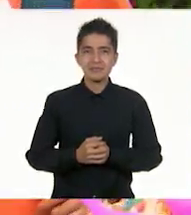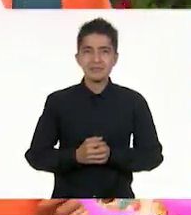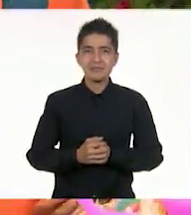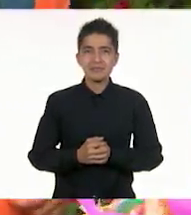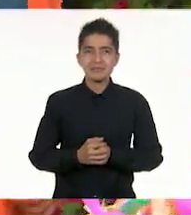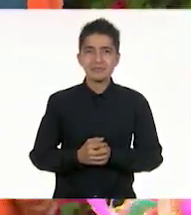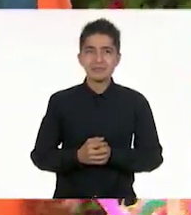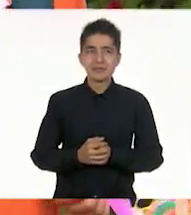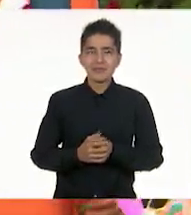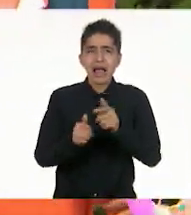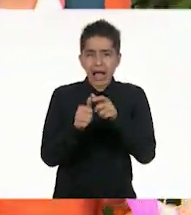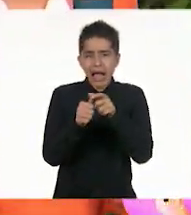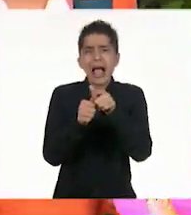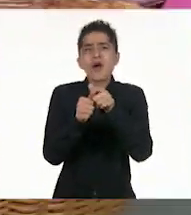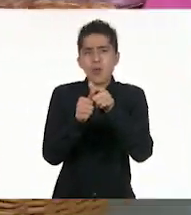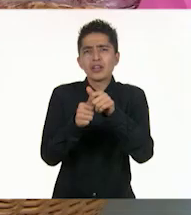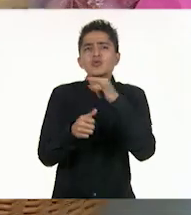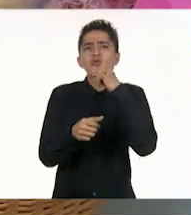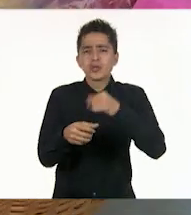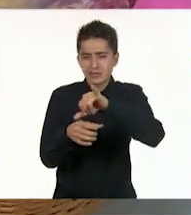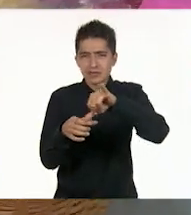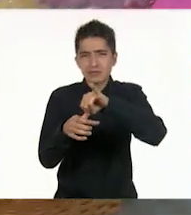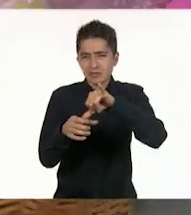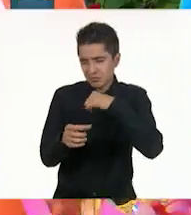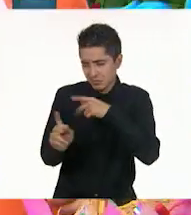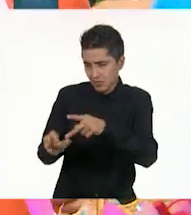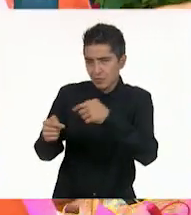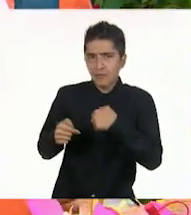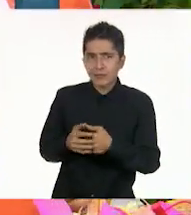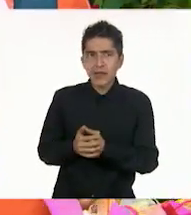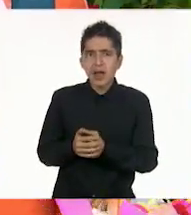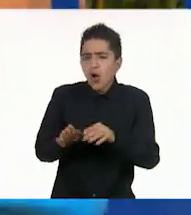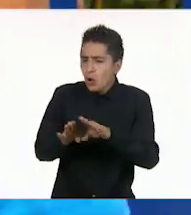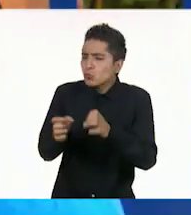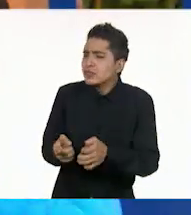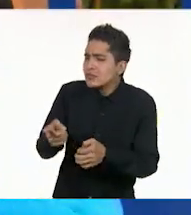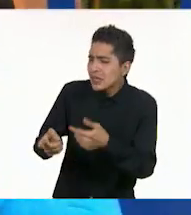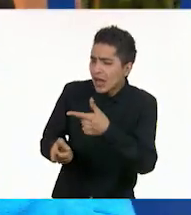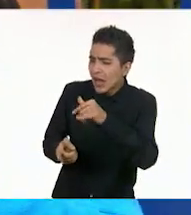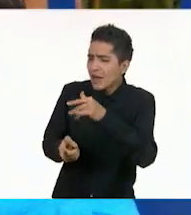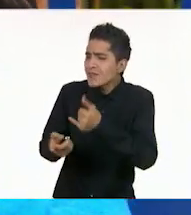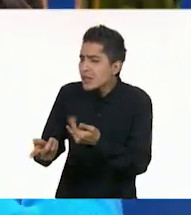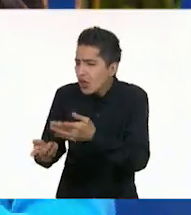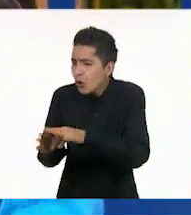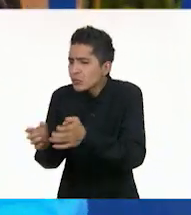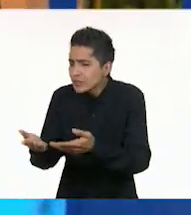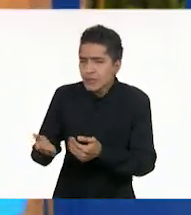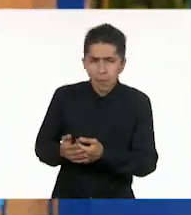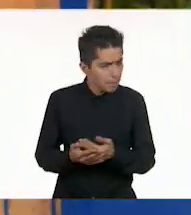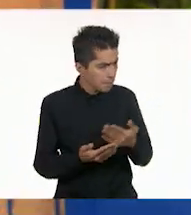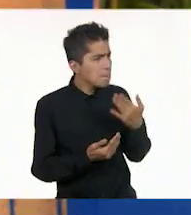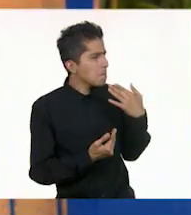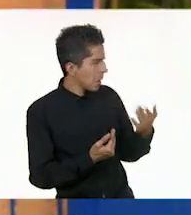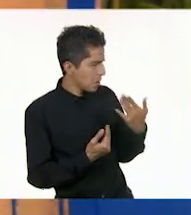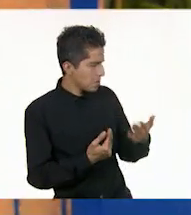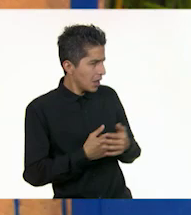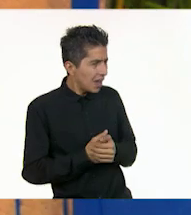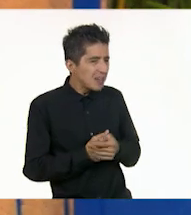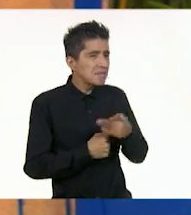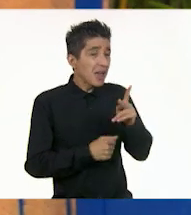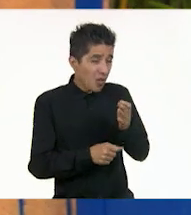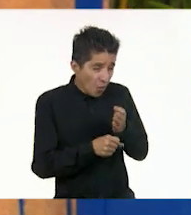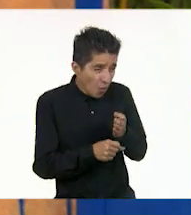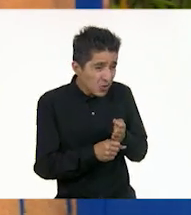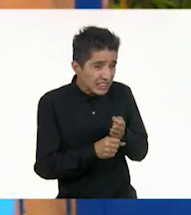Para mí no es cacahuates con chamoy. ¿Y cómo has estado, Gaby? Pues bien, aunque hoy no ha habido